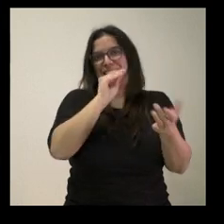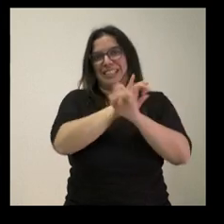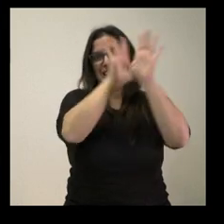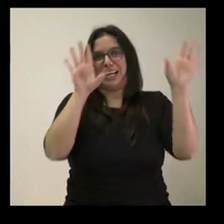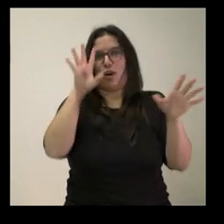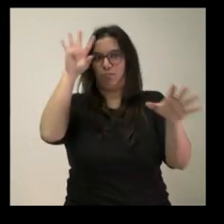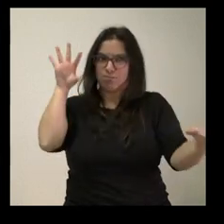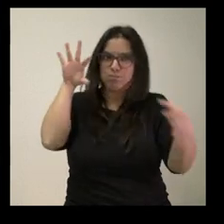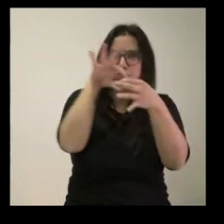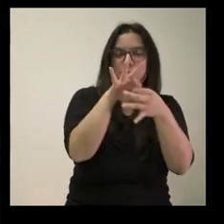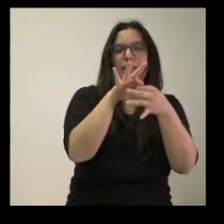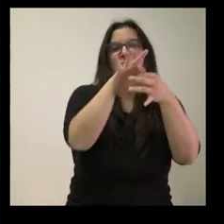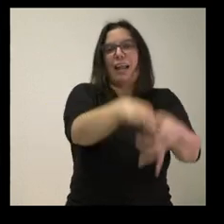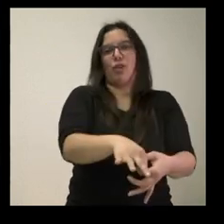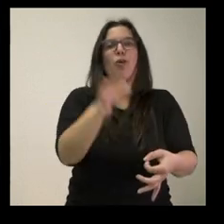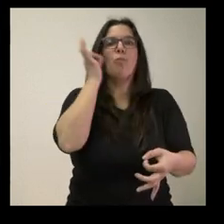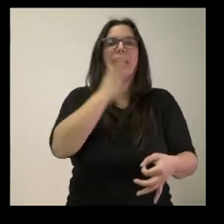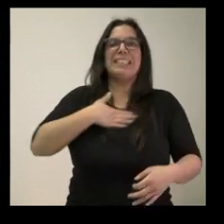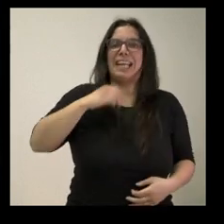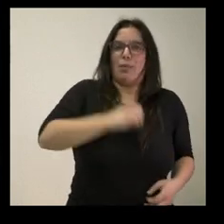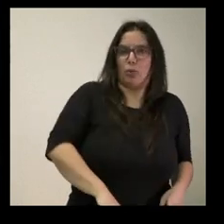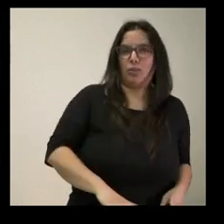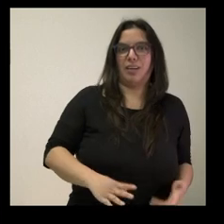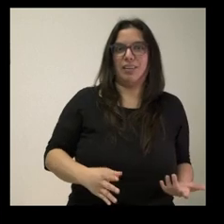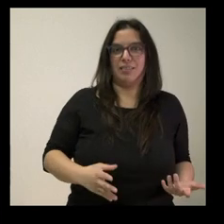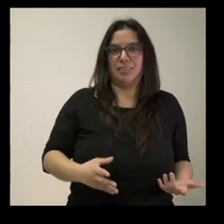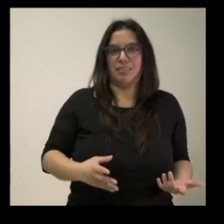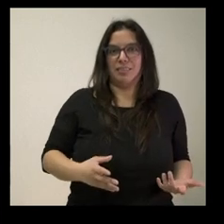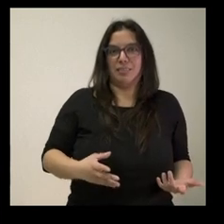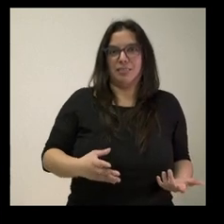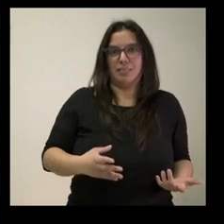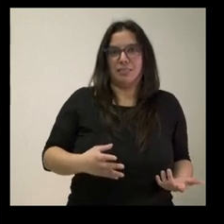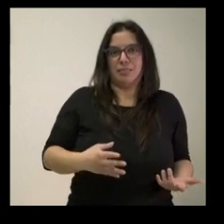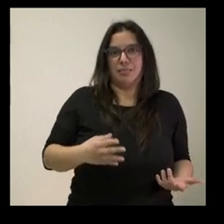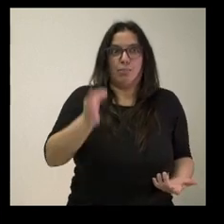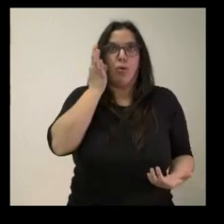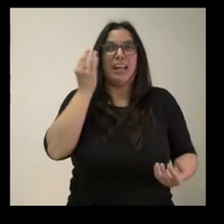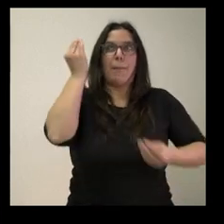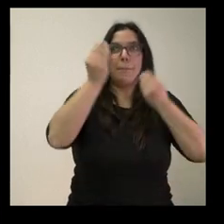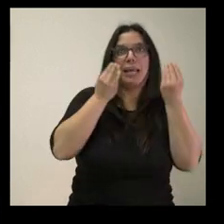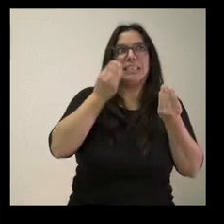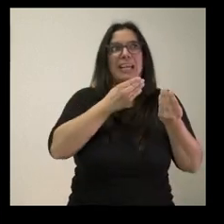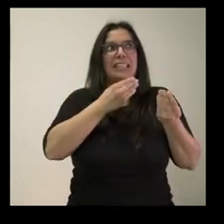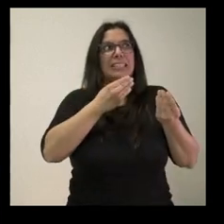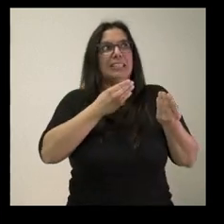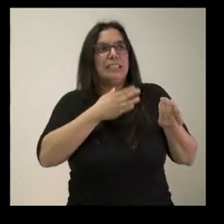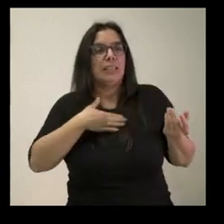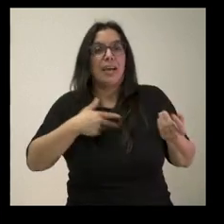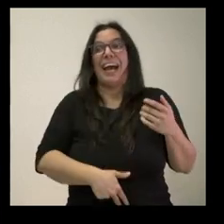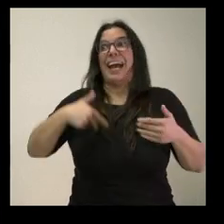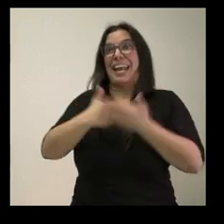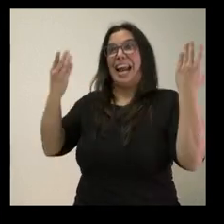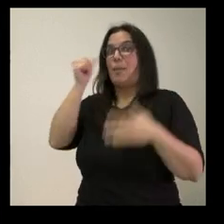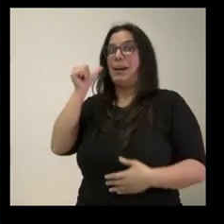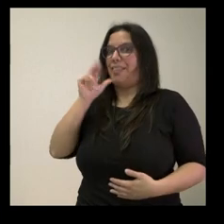interrupción voluntaria del embarazo o al ámbito de las mujeres que se plantean interrumpir el embarazo, no al ámbito general de las embarazadas.